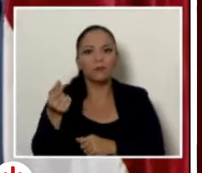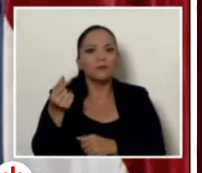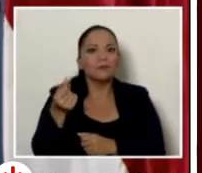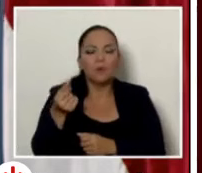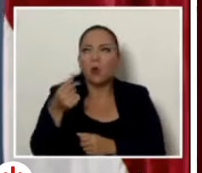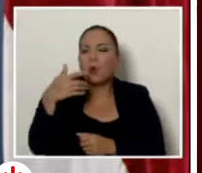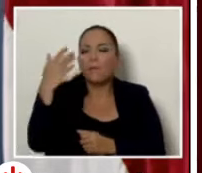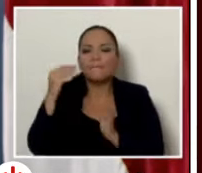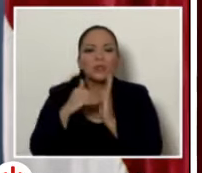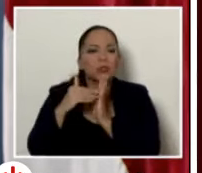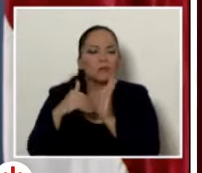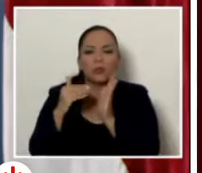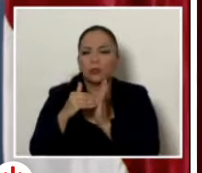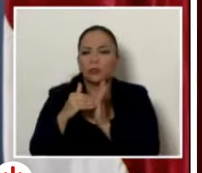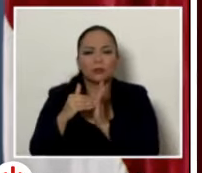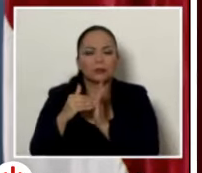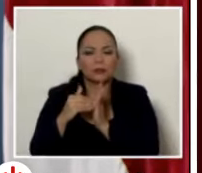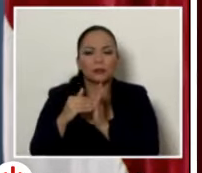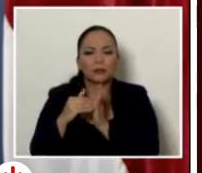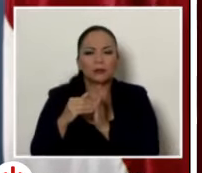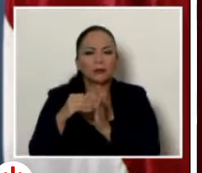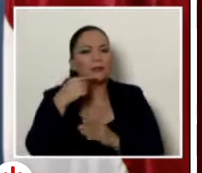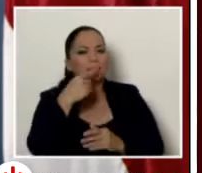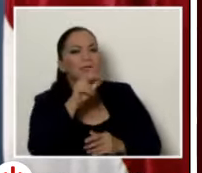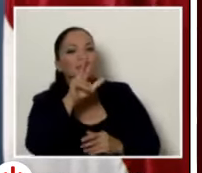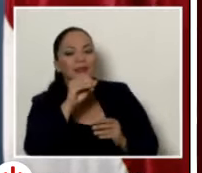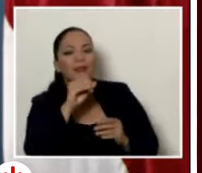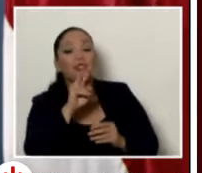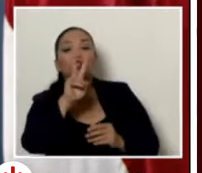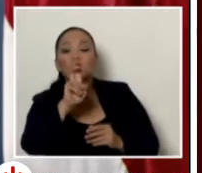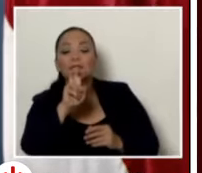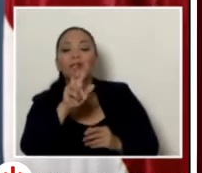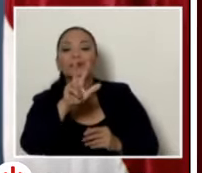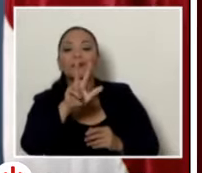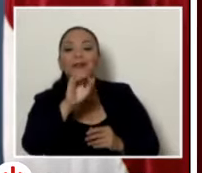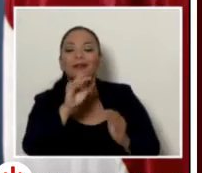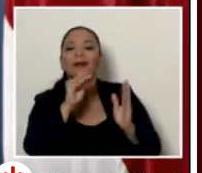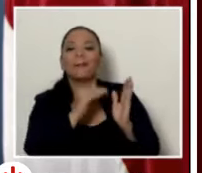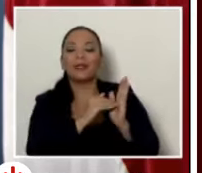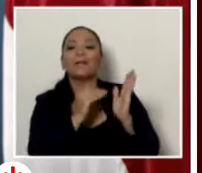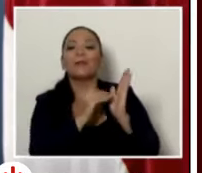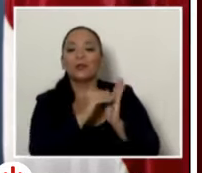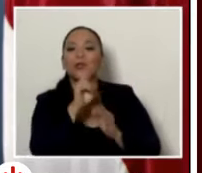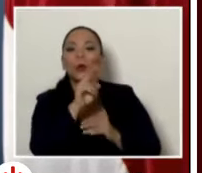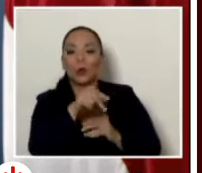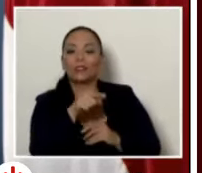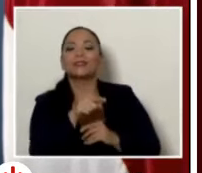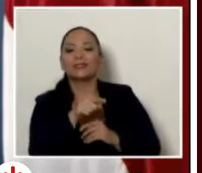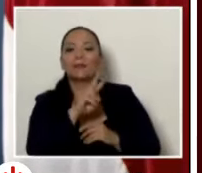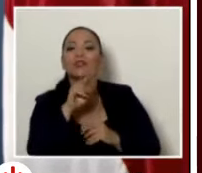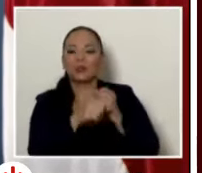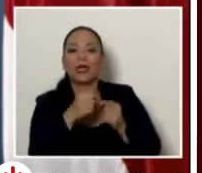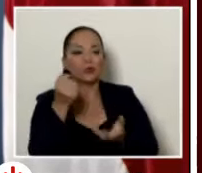de colones 230 mil millones 230 mil millones de colones en los últimos 22